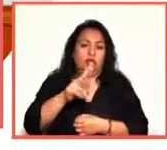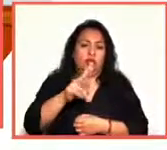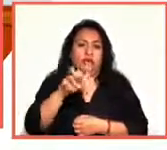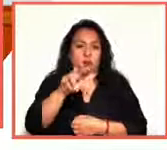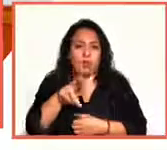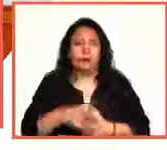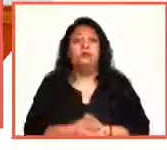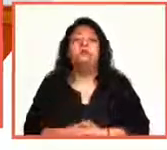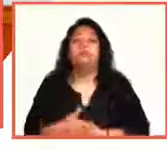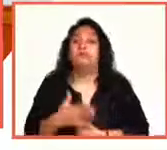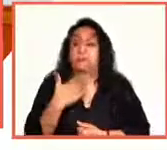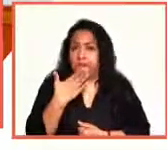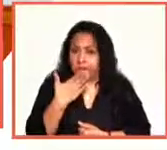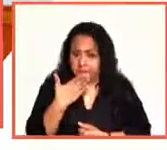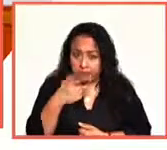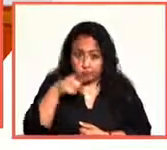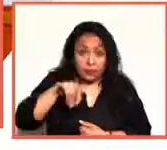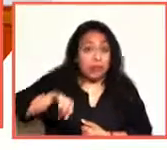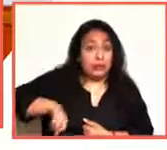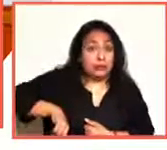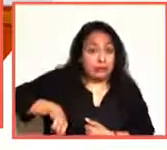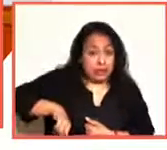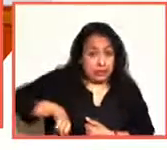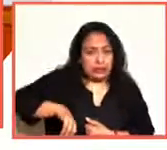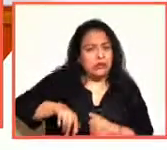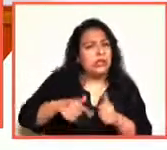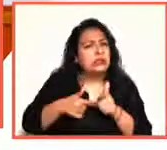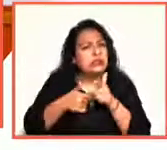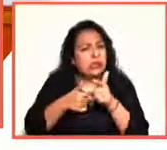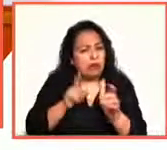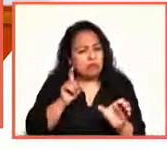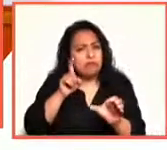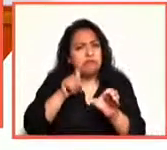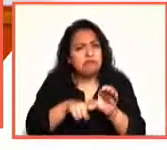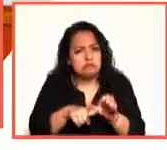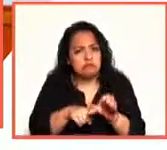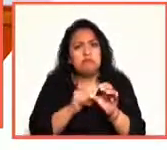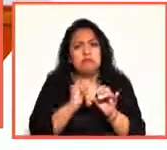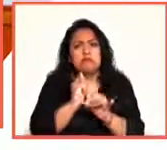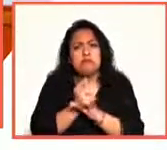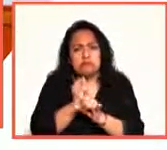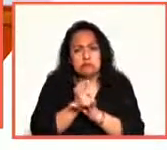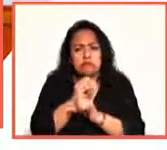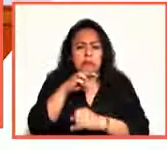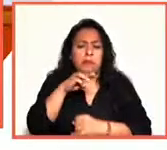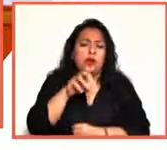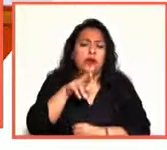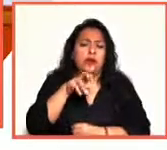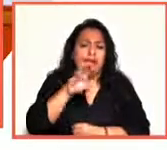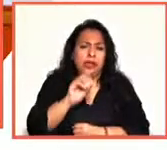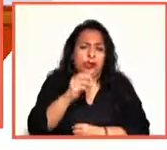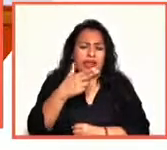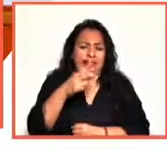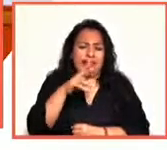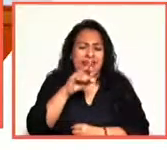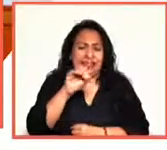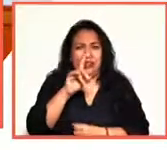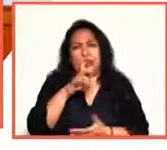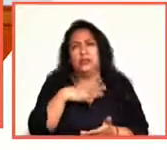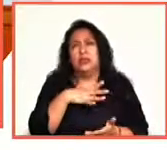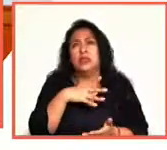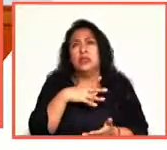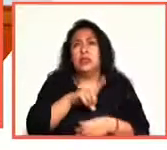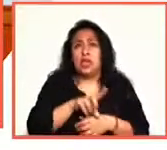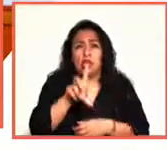Bien, si están interesados, sigan las redes sociales de Monero Hernández, donde el domingo 7 de